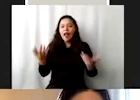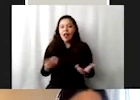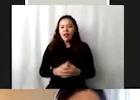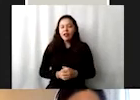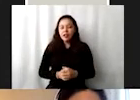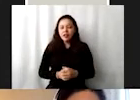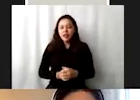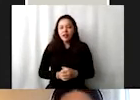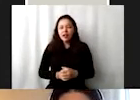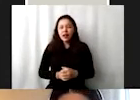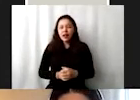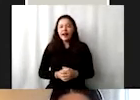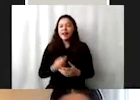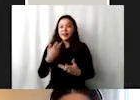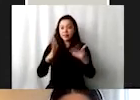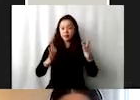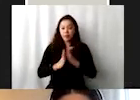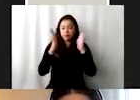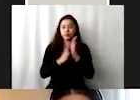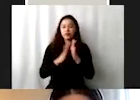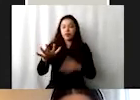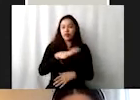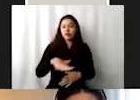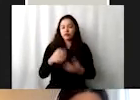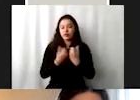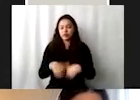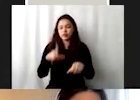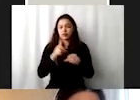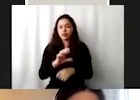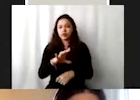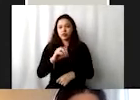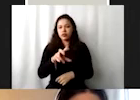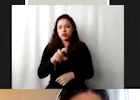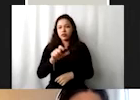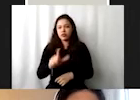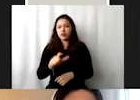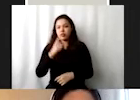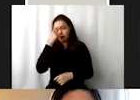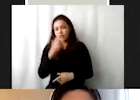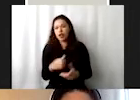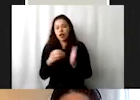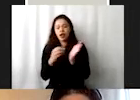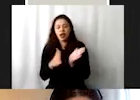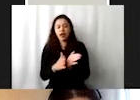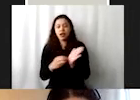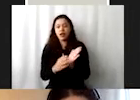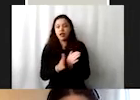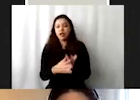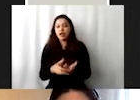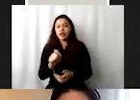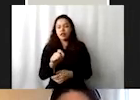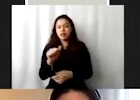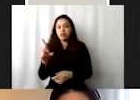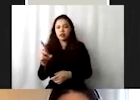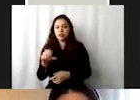participación de la sociedad civil importante en el tema de la Agenda 2030. Las OSCs